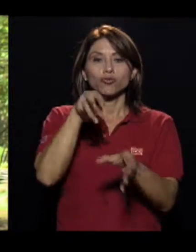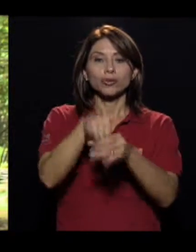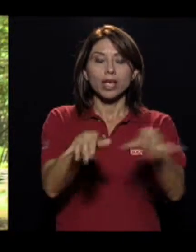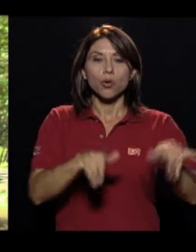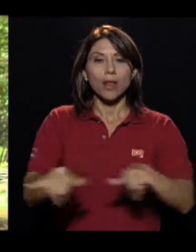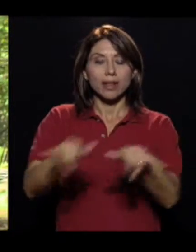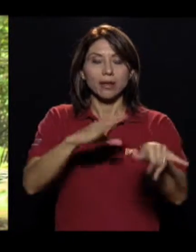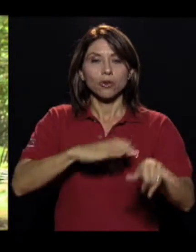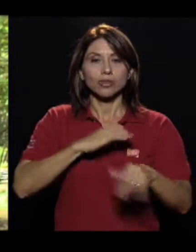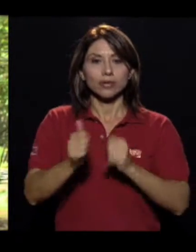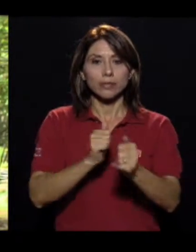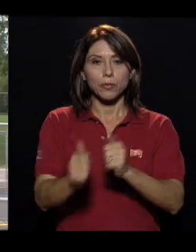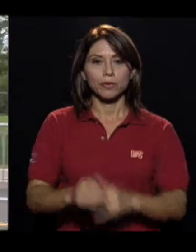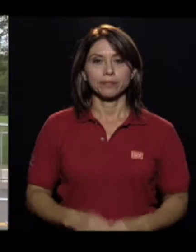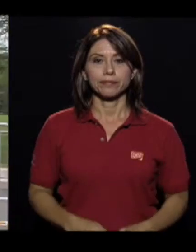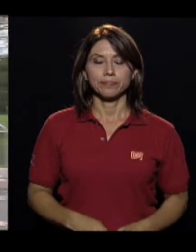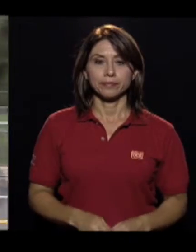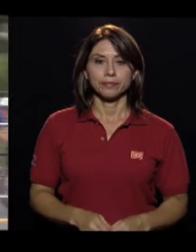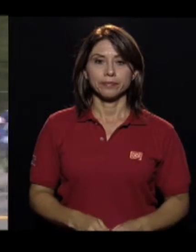en las condiciones deportivas.